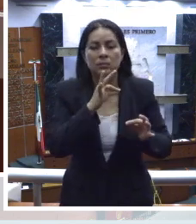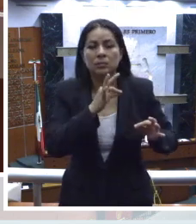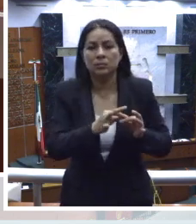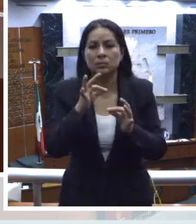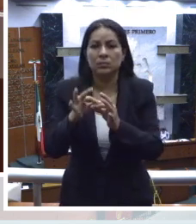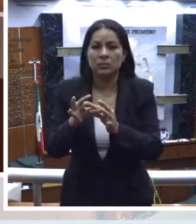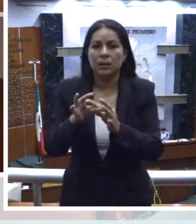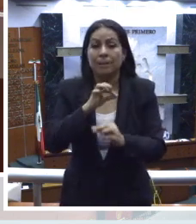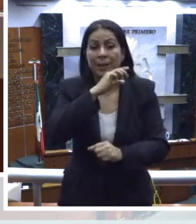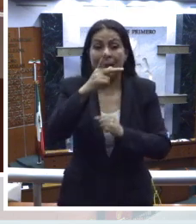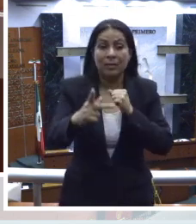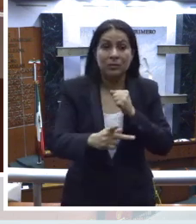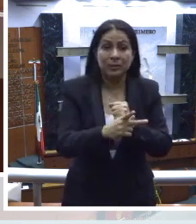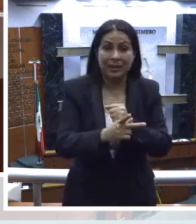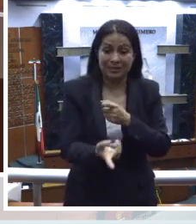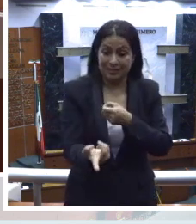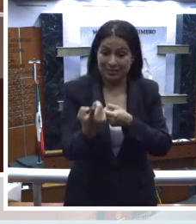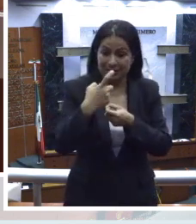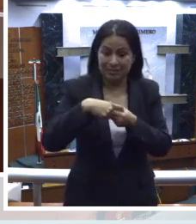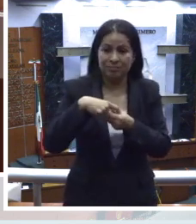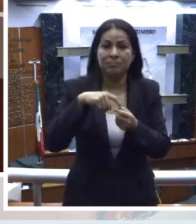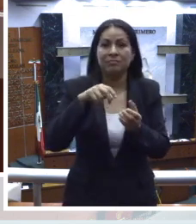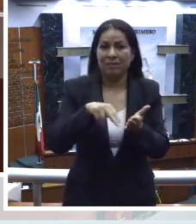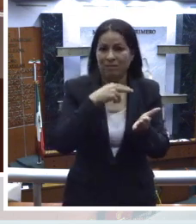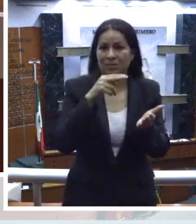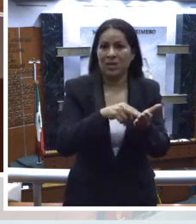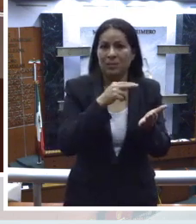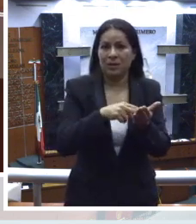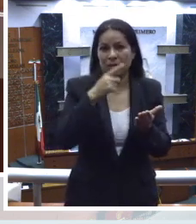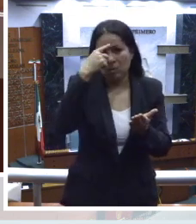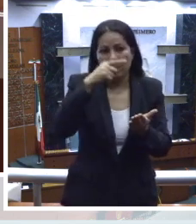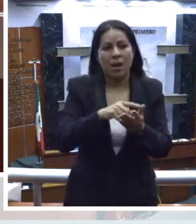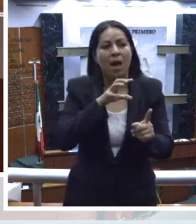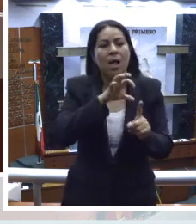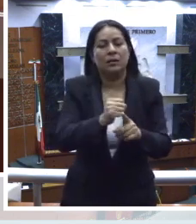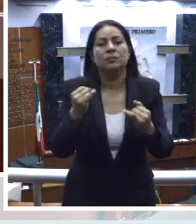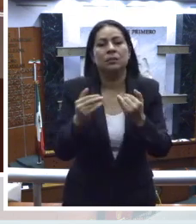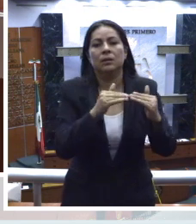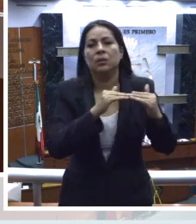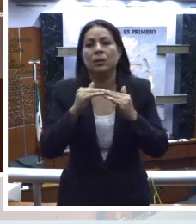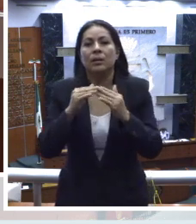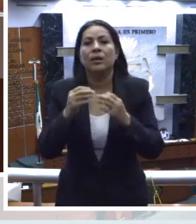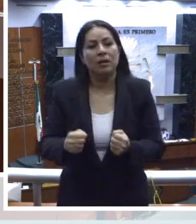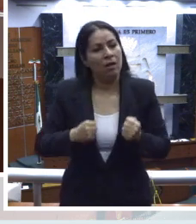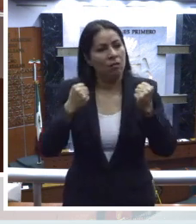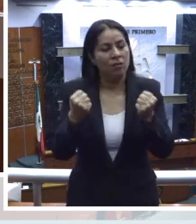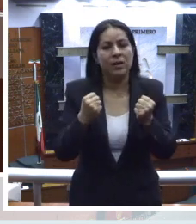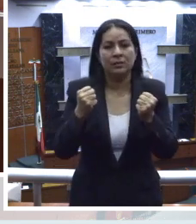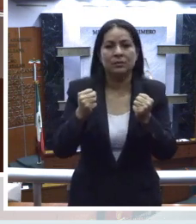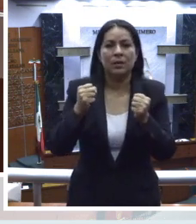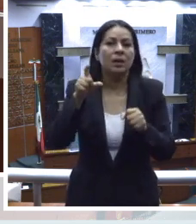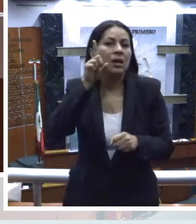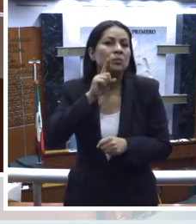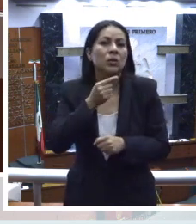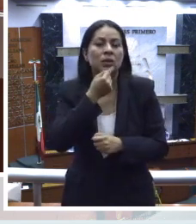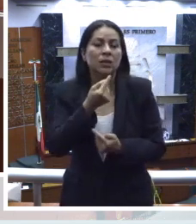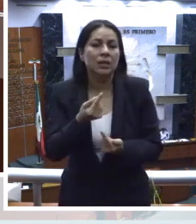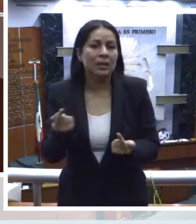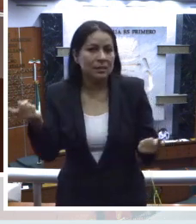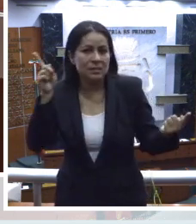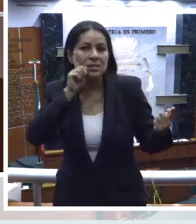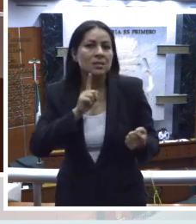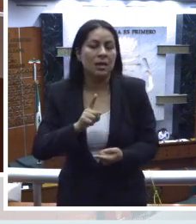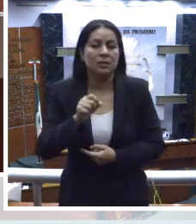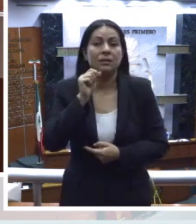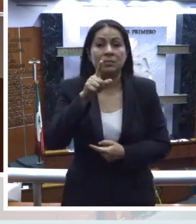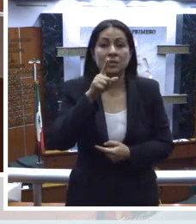para los países que la han ratificado para lograr la igualdad de género y el empoderamiento de las mujeres y las niñas. La